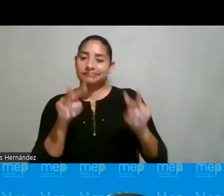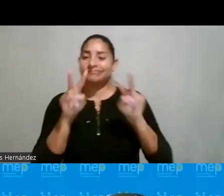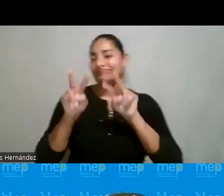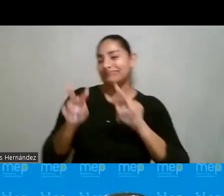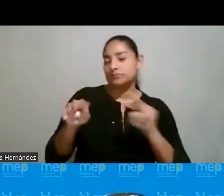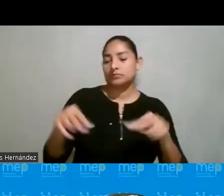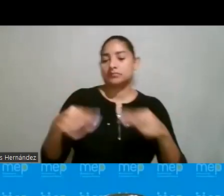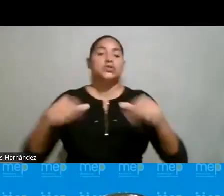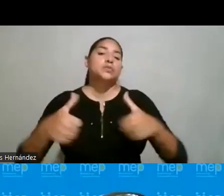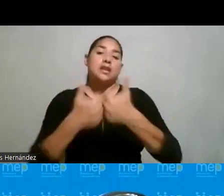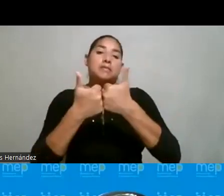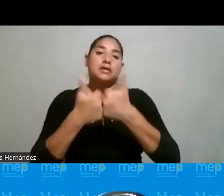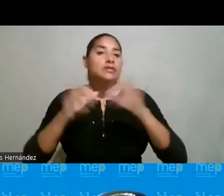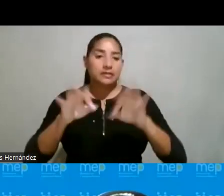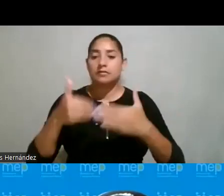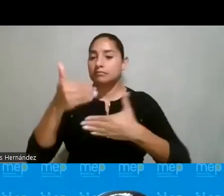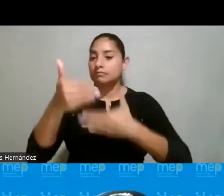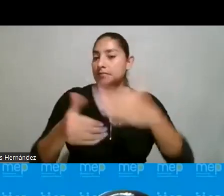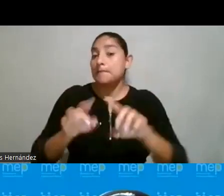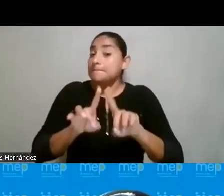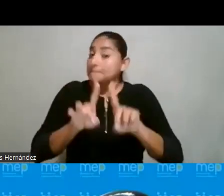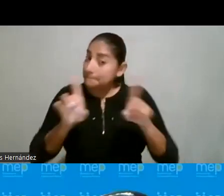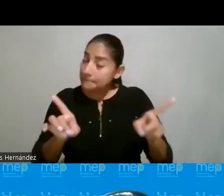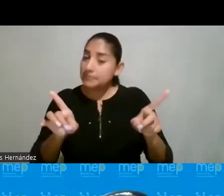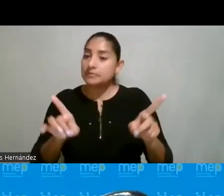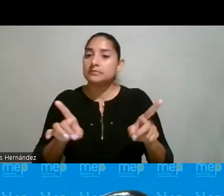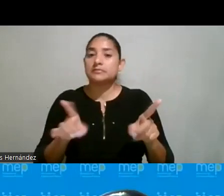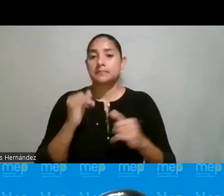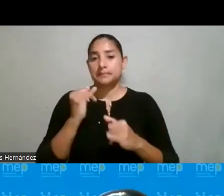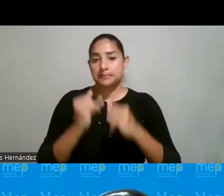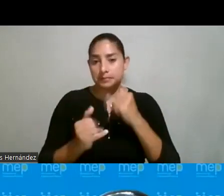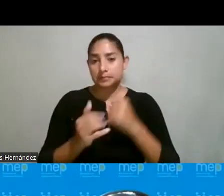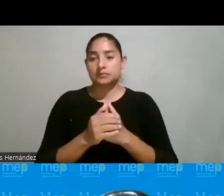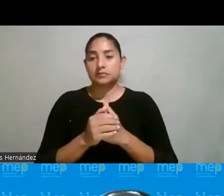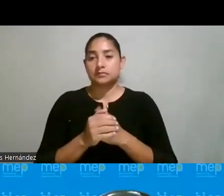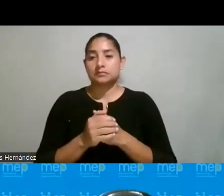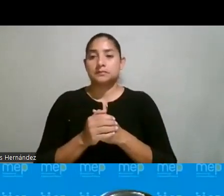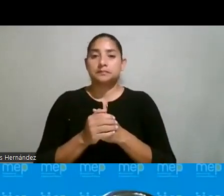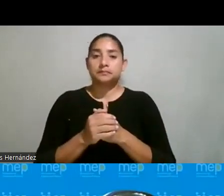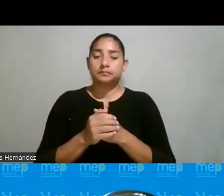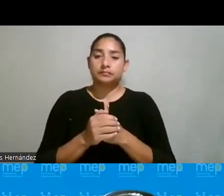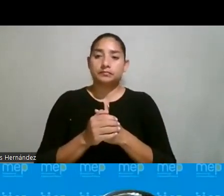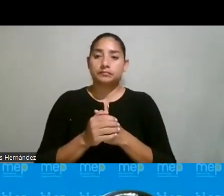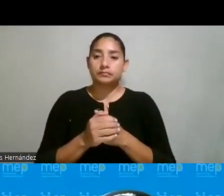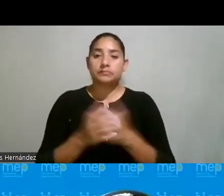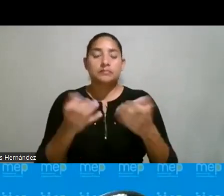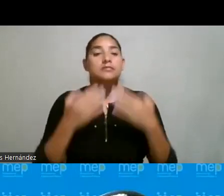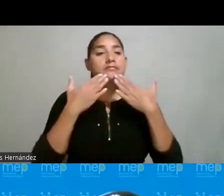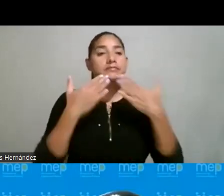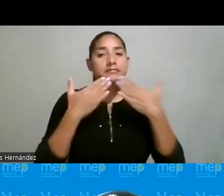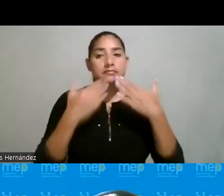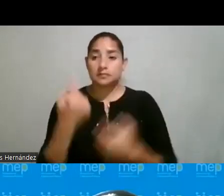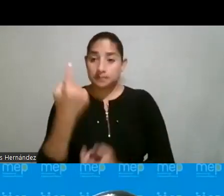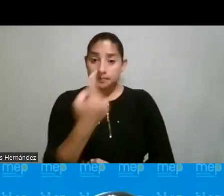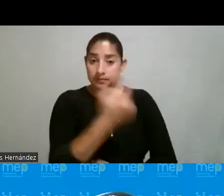y retos que tenemos por delante. Pero ya para finalizar mi presentación, yo quiero agradecerles a cada